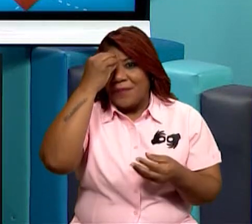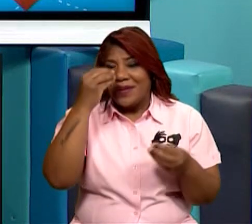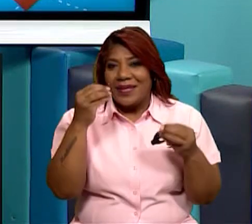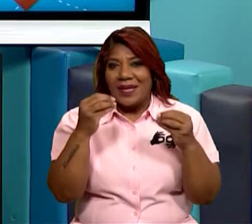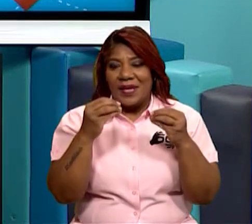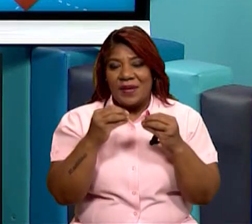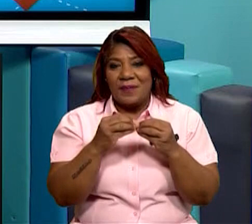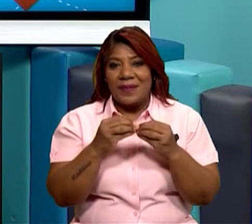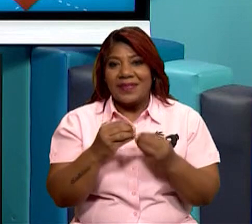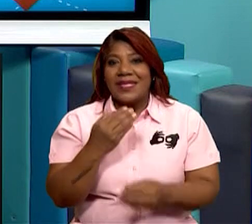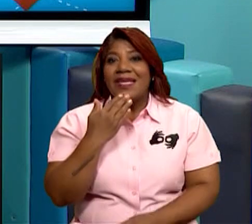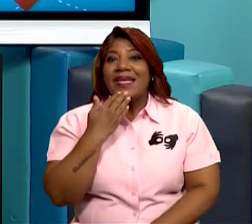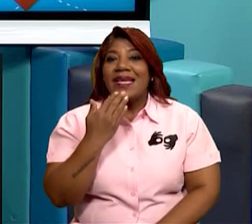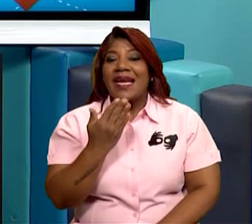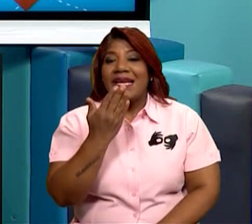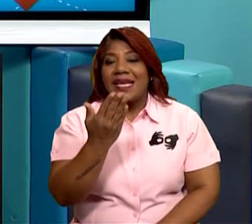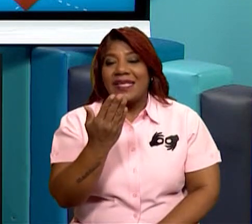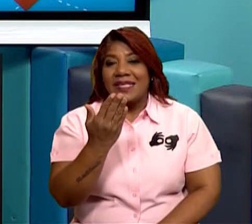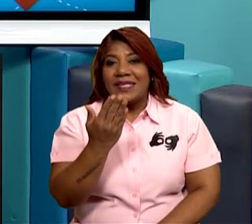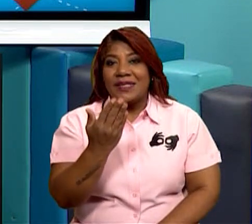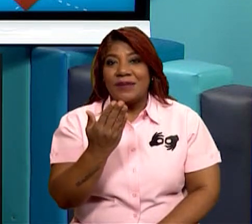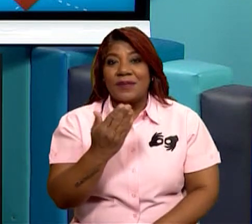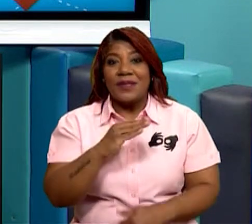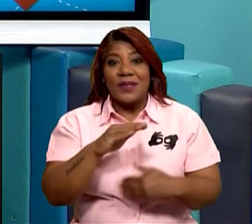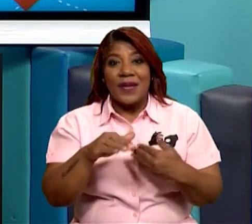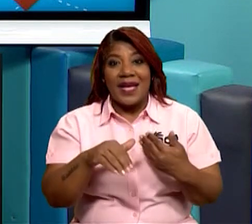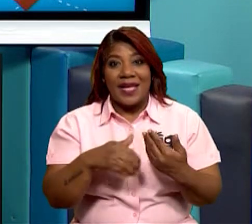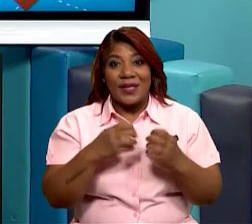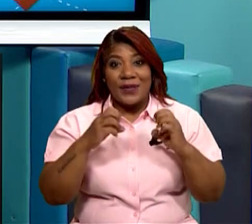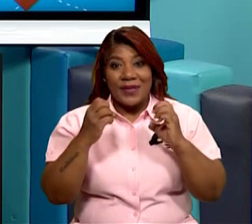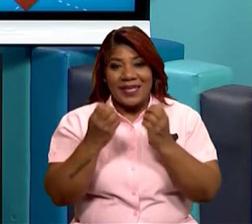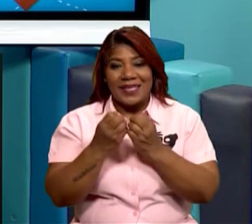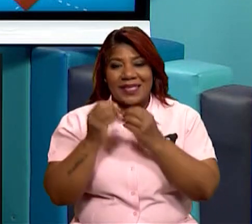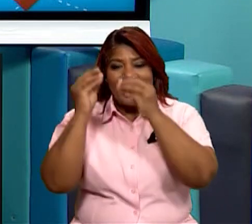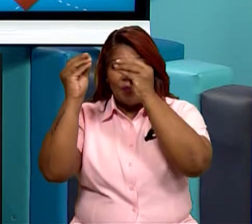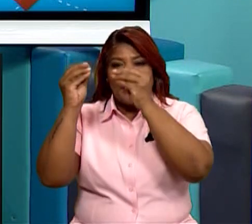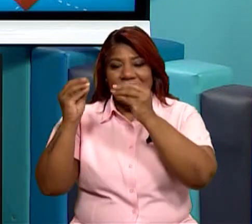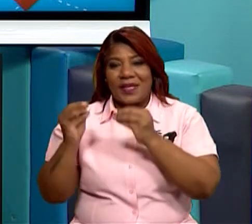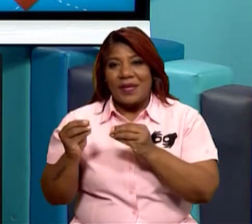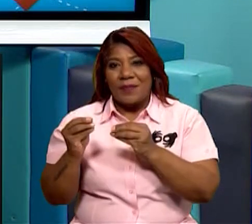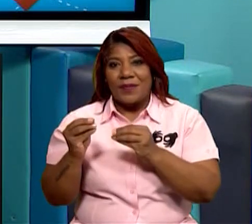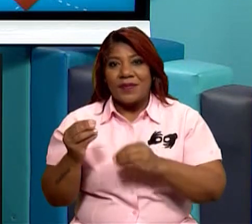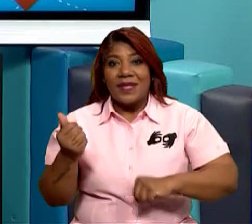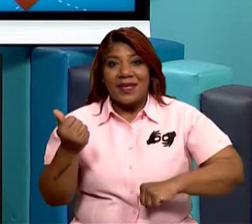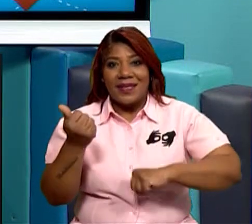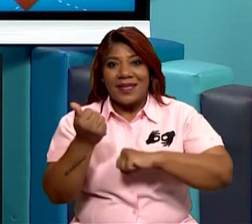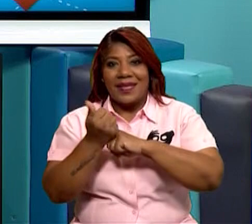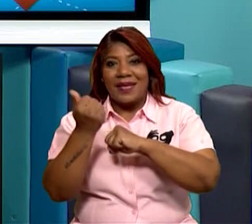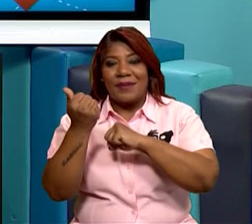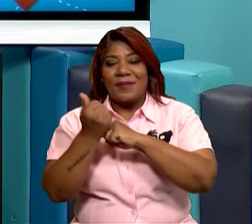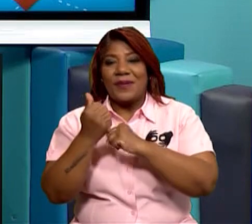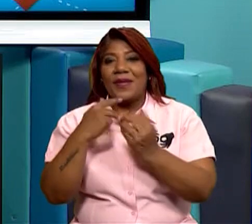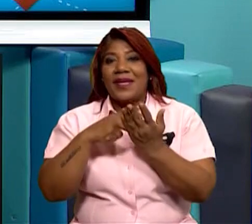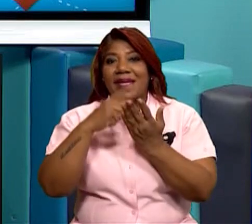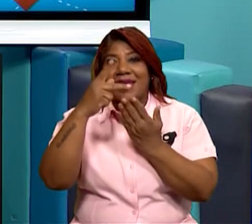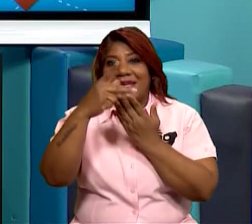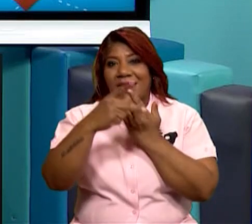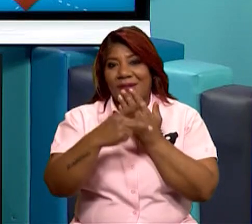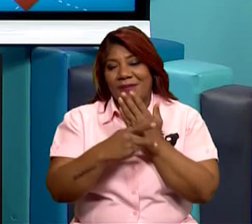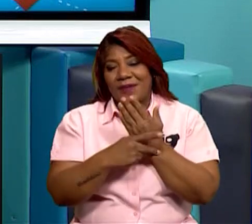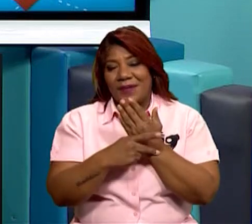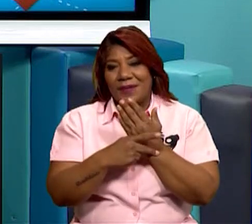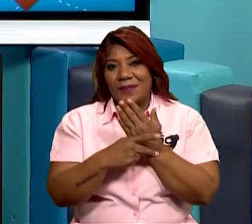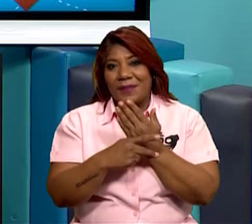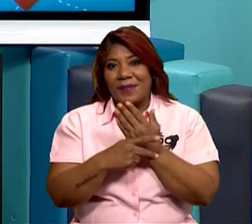agradecemos a Asleidy, Josefina, Nedelka y Asalia por la participación en la